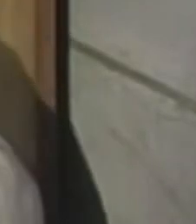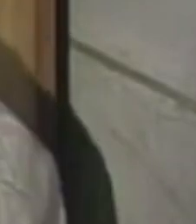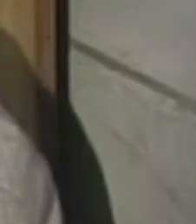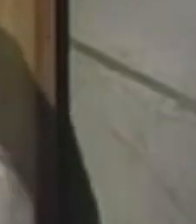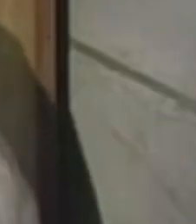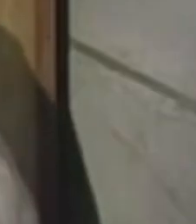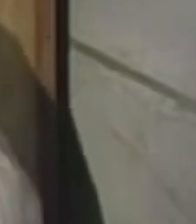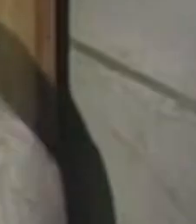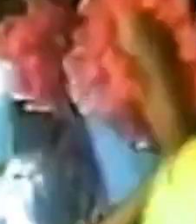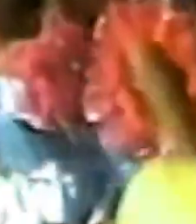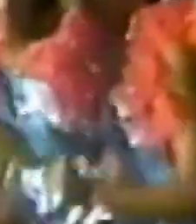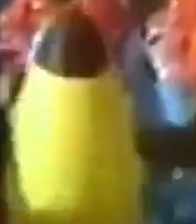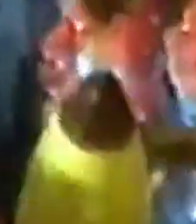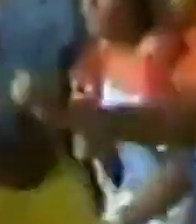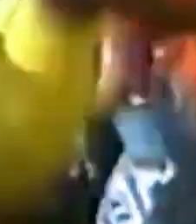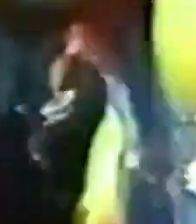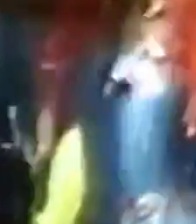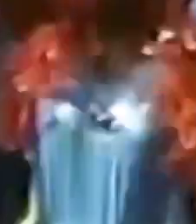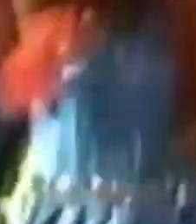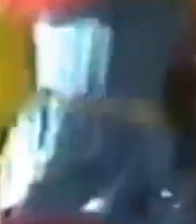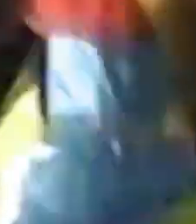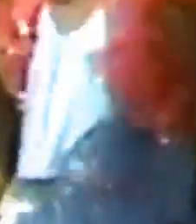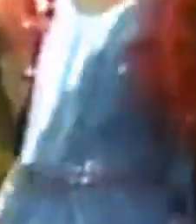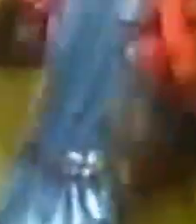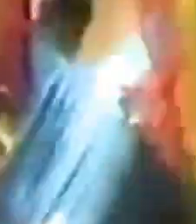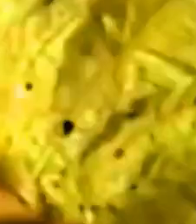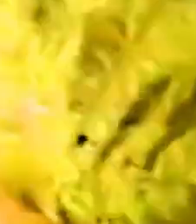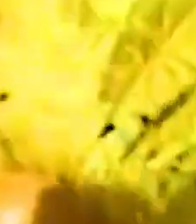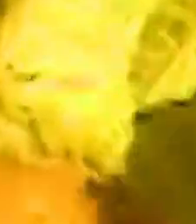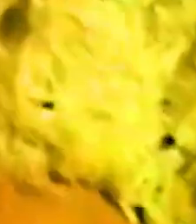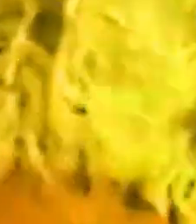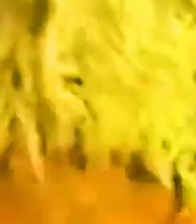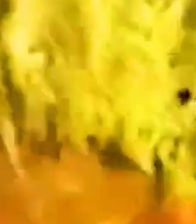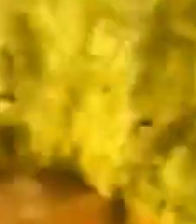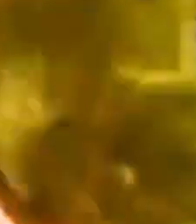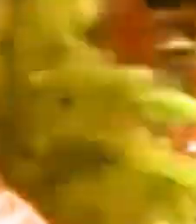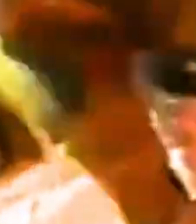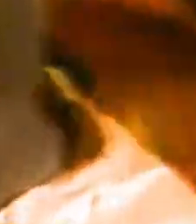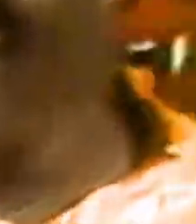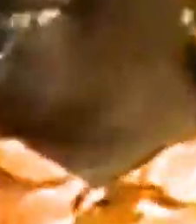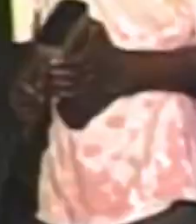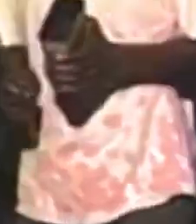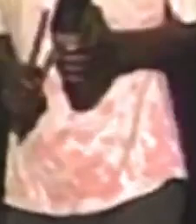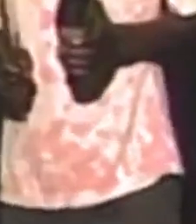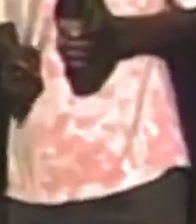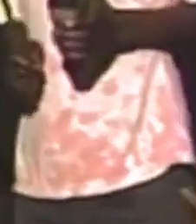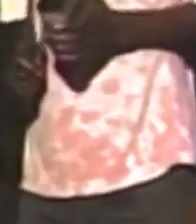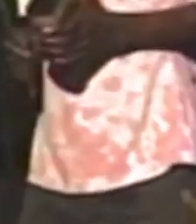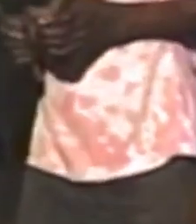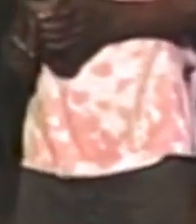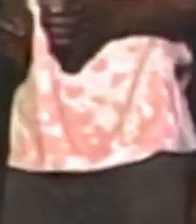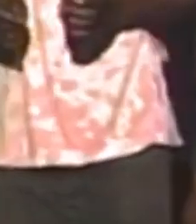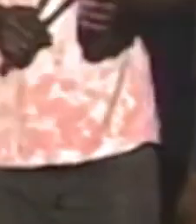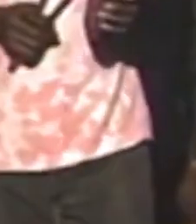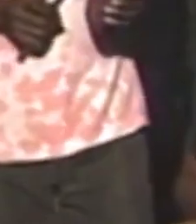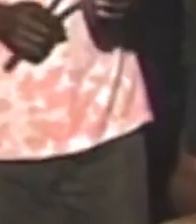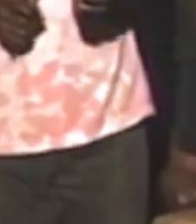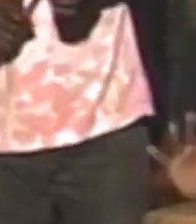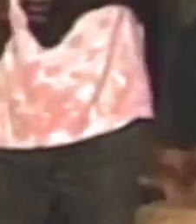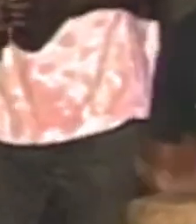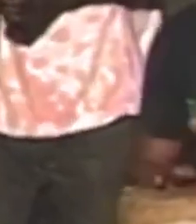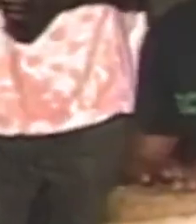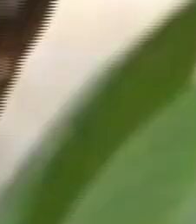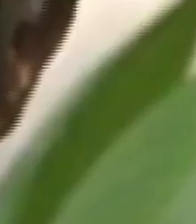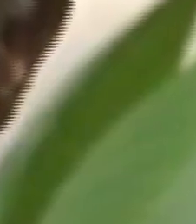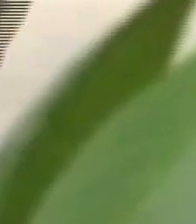derrotar la tristeza. Conozca la historia de este género caribeño tan arraigado en nuestro país. Mientras que yo estoy